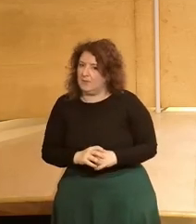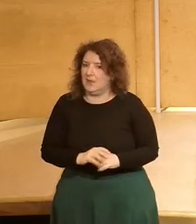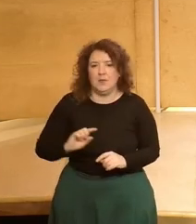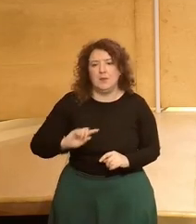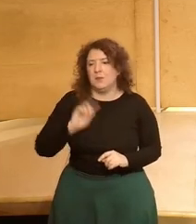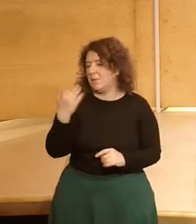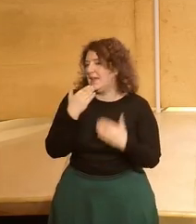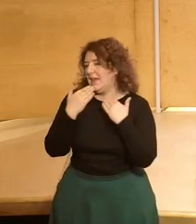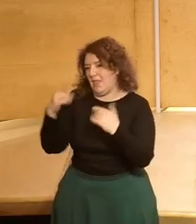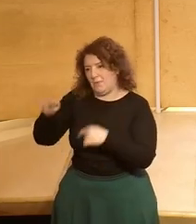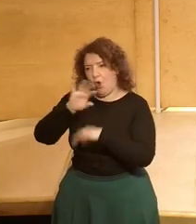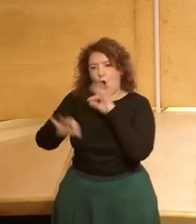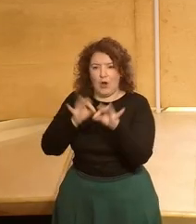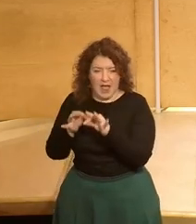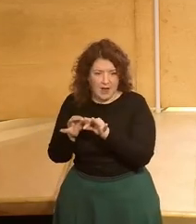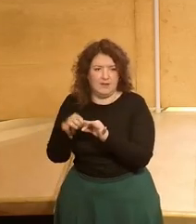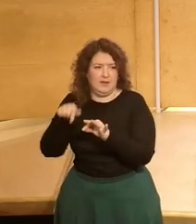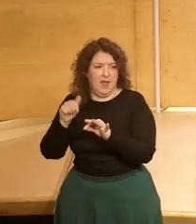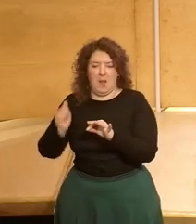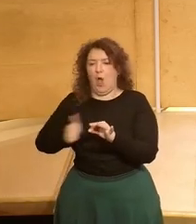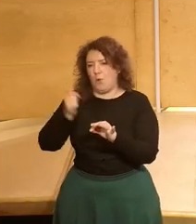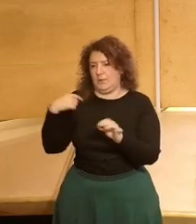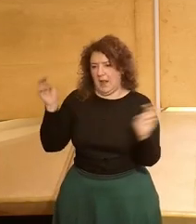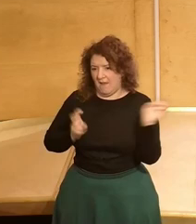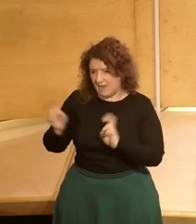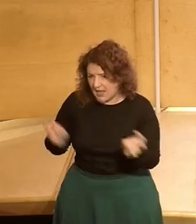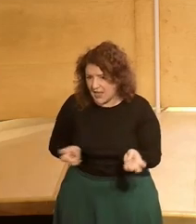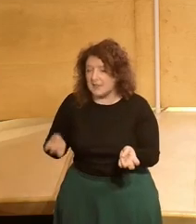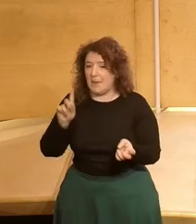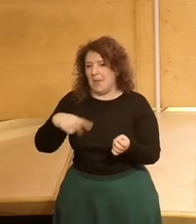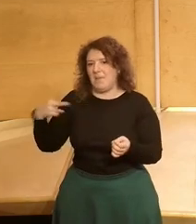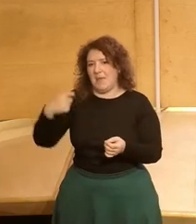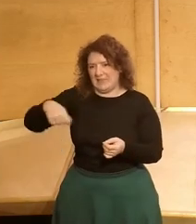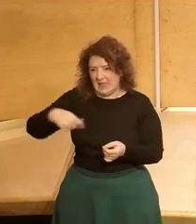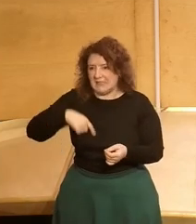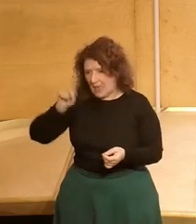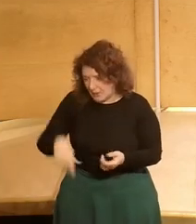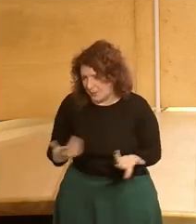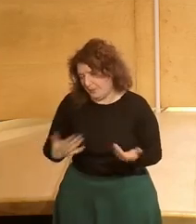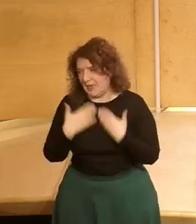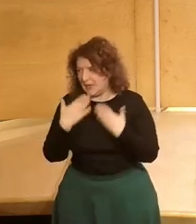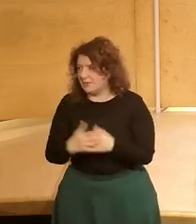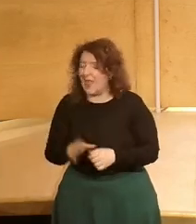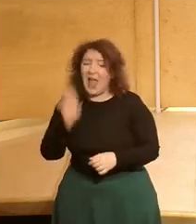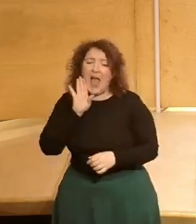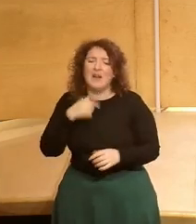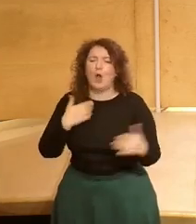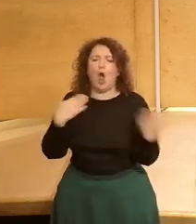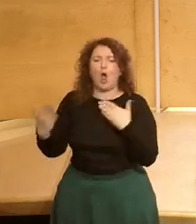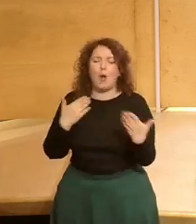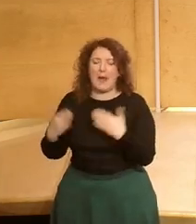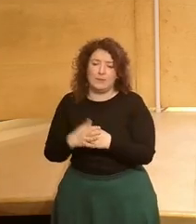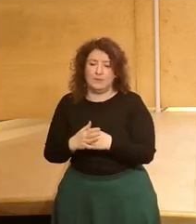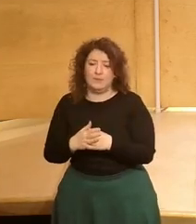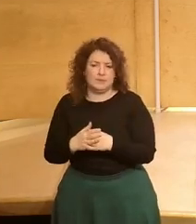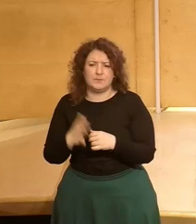las gracias a la organización por darnos la oportunidad de estar aquí y a la vicepresidenta yo creo que volviendo un poco a la comparación que hacíamos